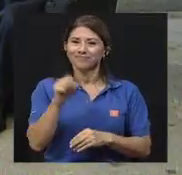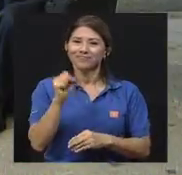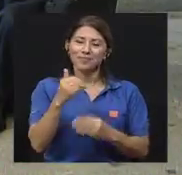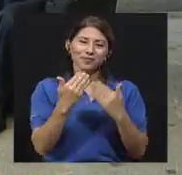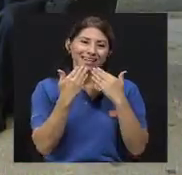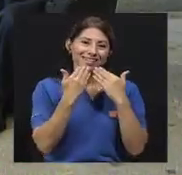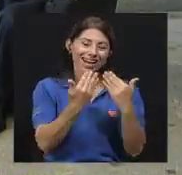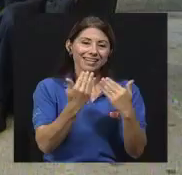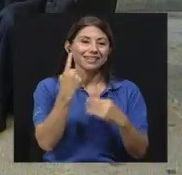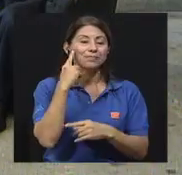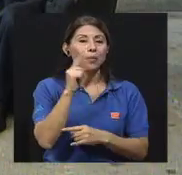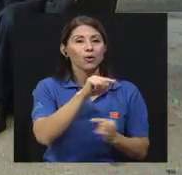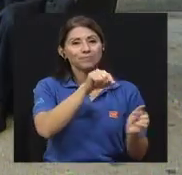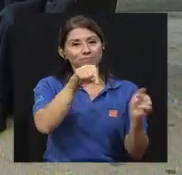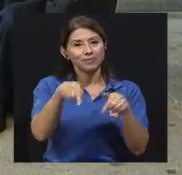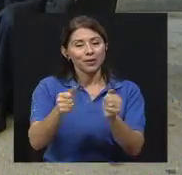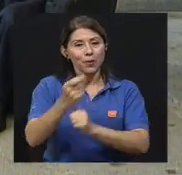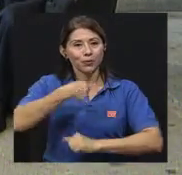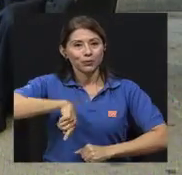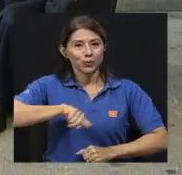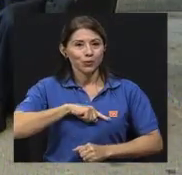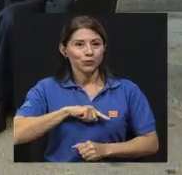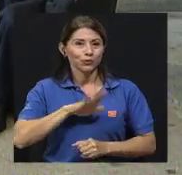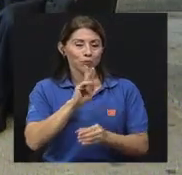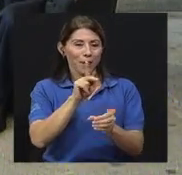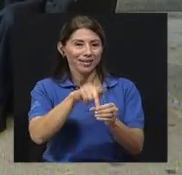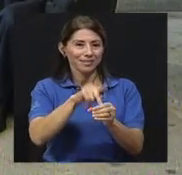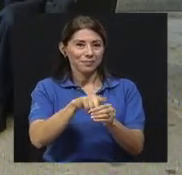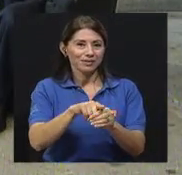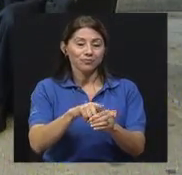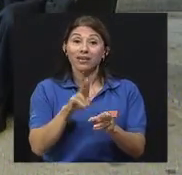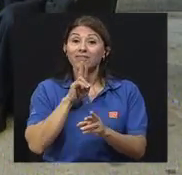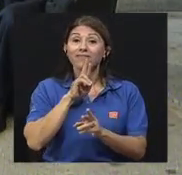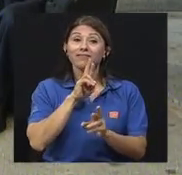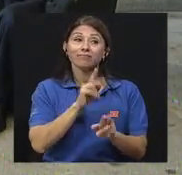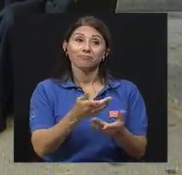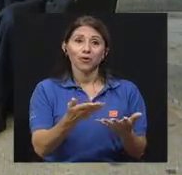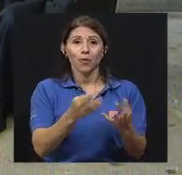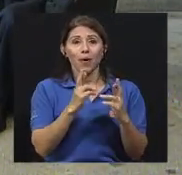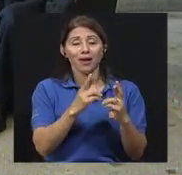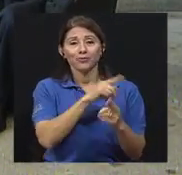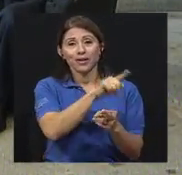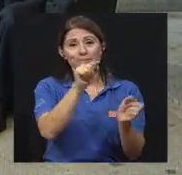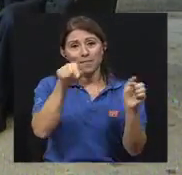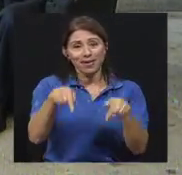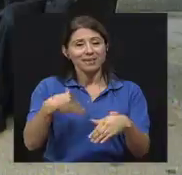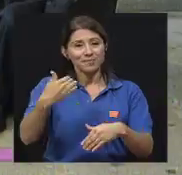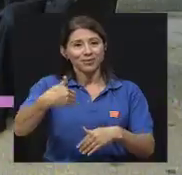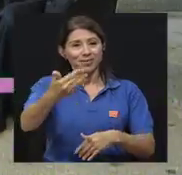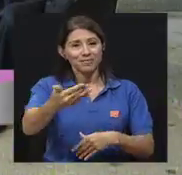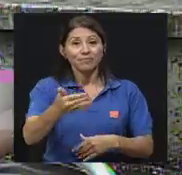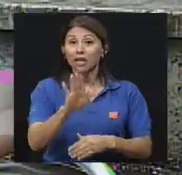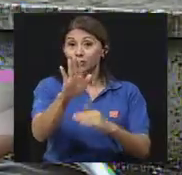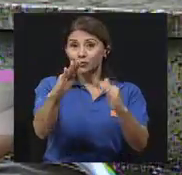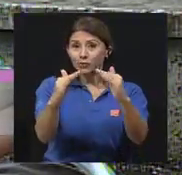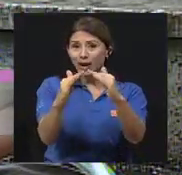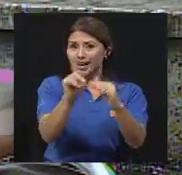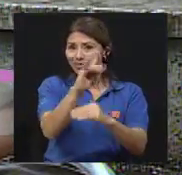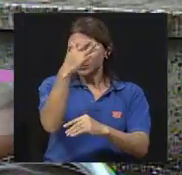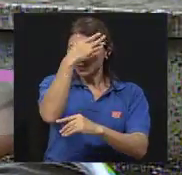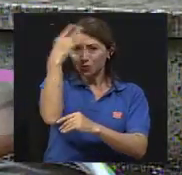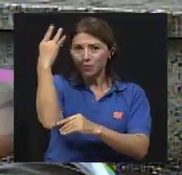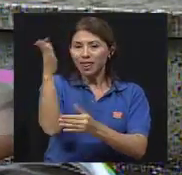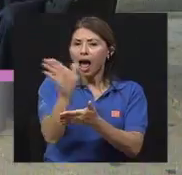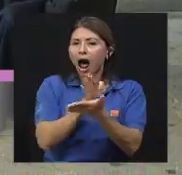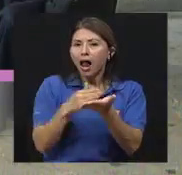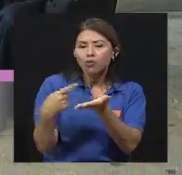Muchas gracias, José Pablo, por estar aquí con nosotros, su participación, y realmente esperamos que nos siga acompañando próximamente. Y allá en sus hogares, no se